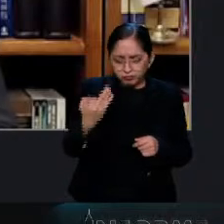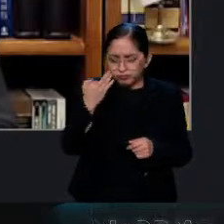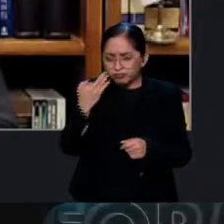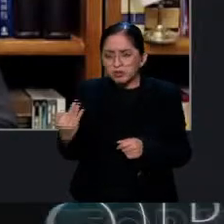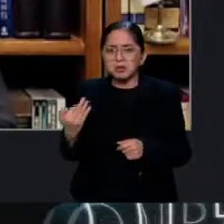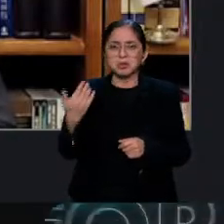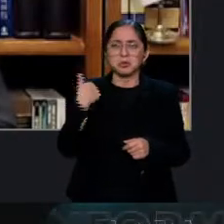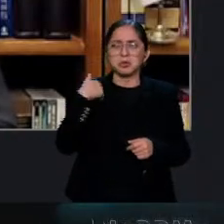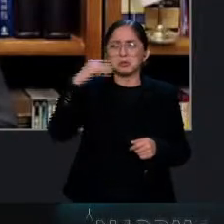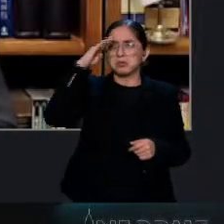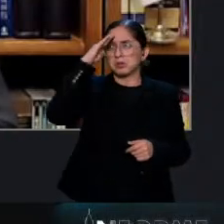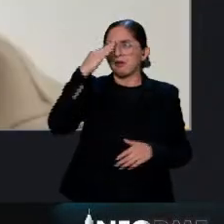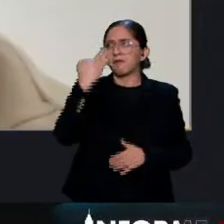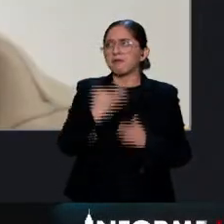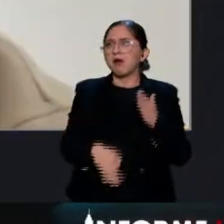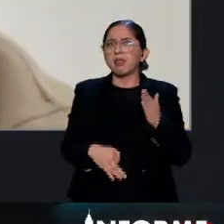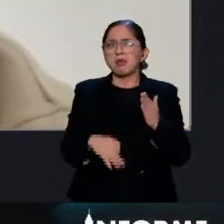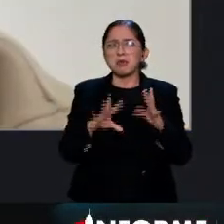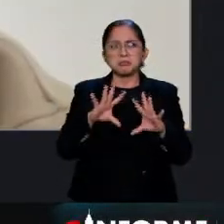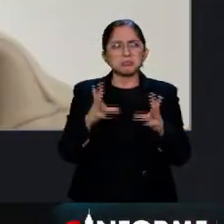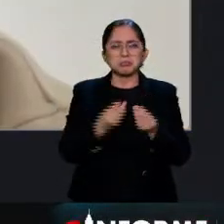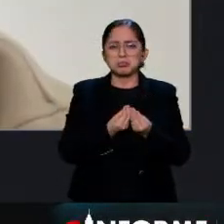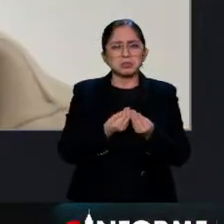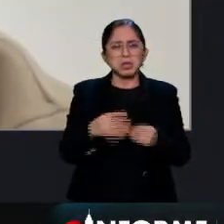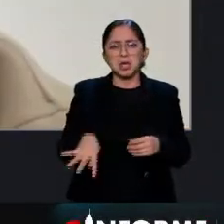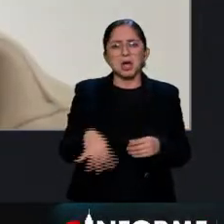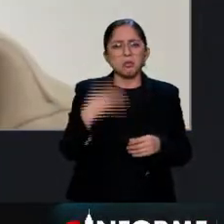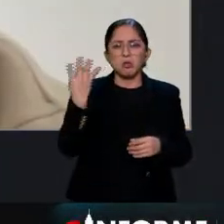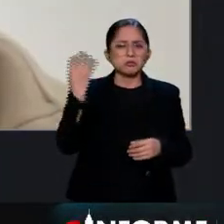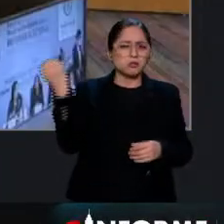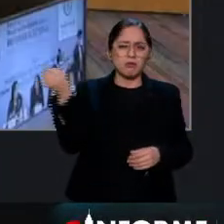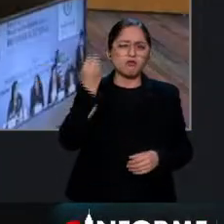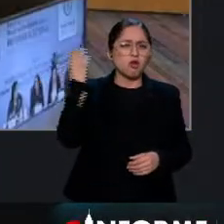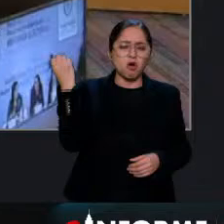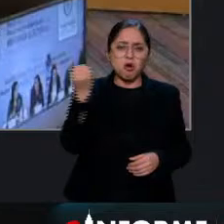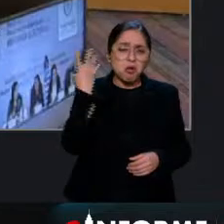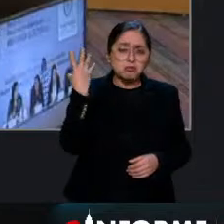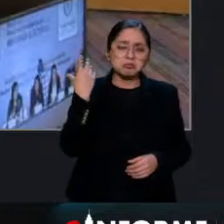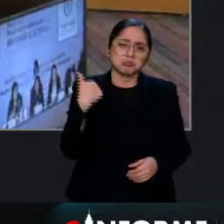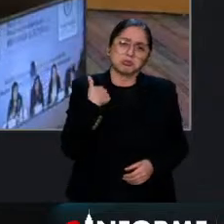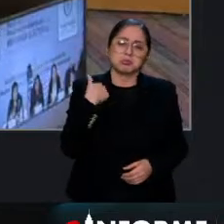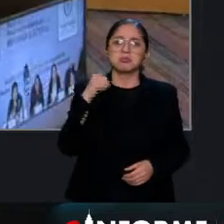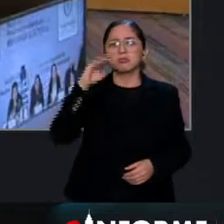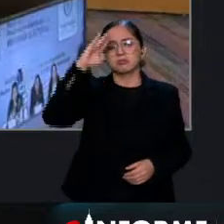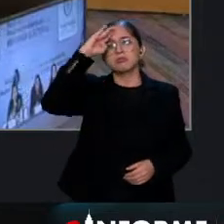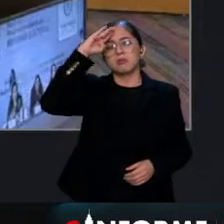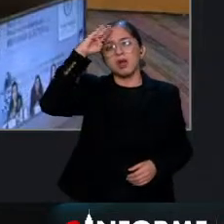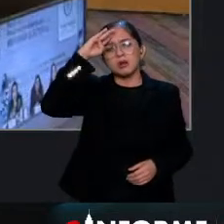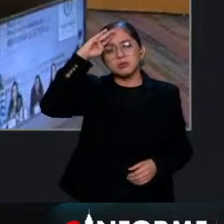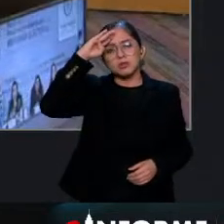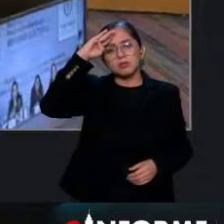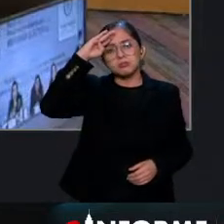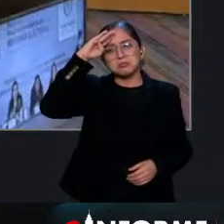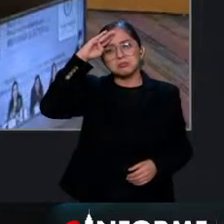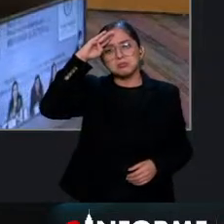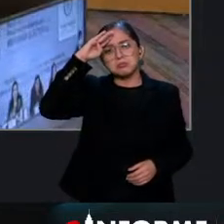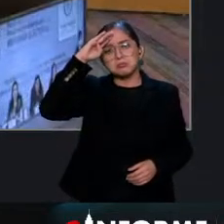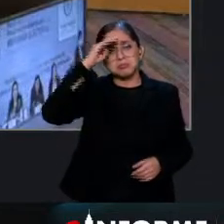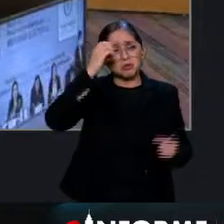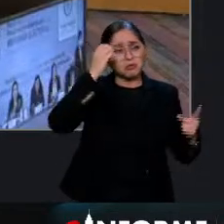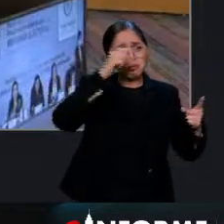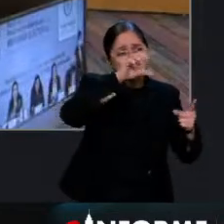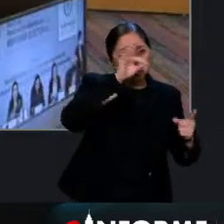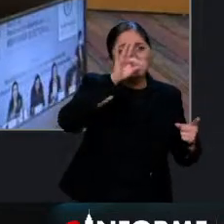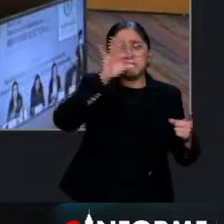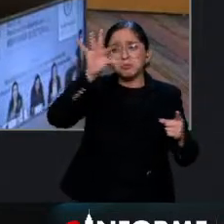faltan otras 14 14 foros más y yo me imagino que repetirán algunos de los